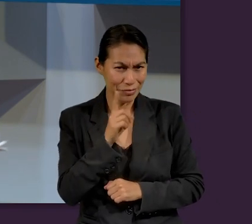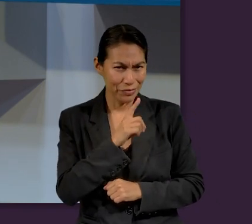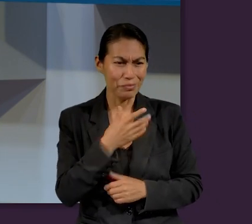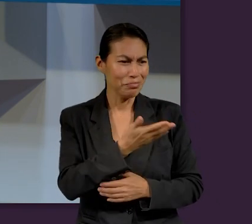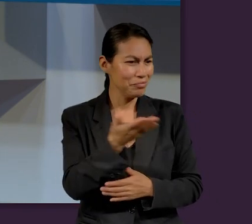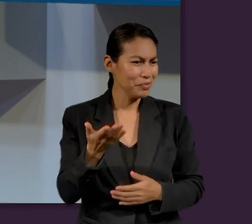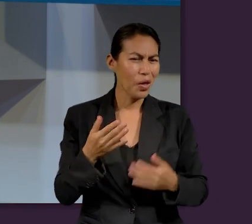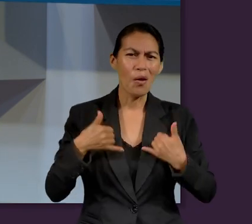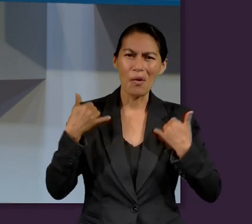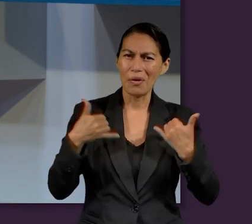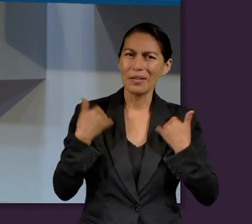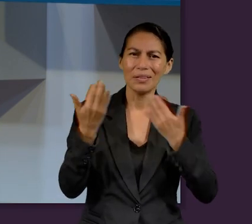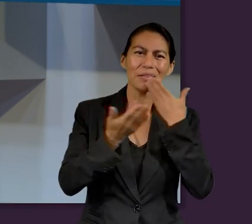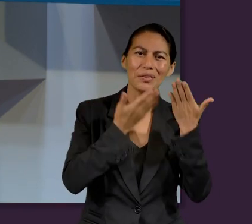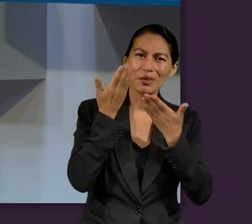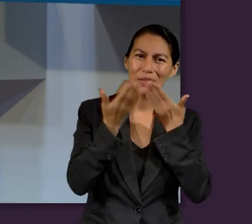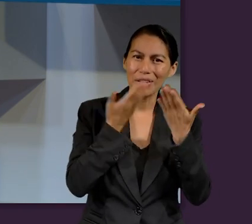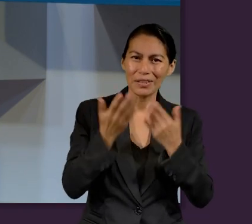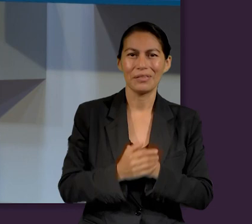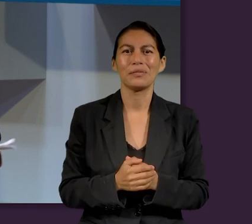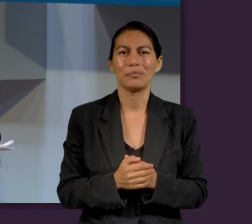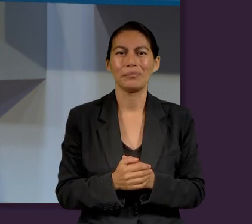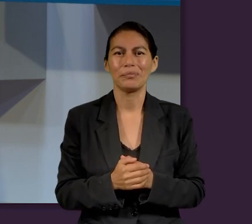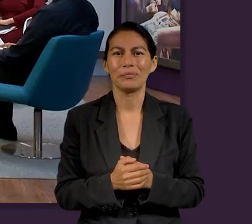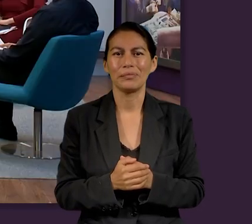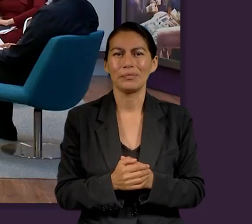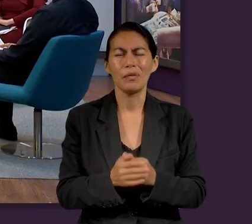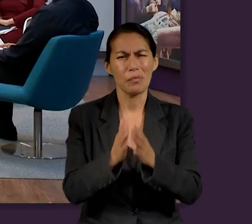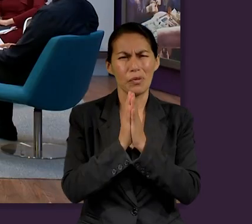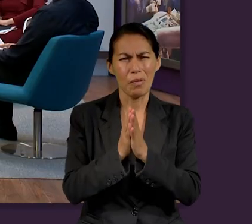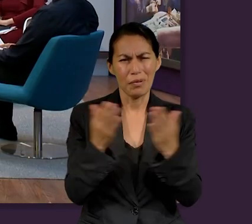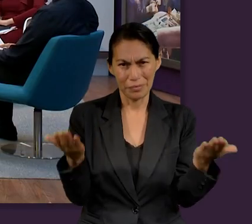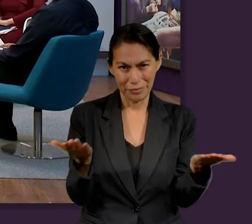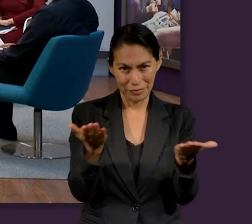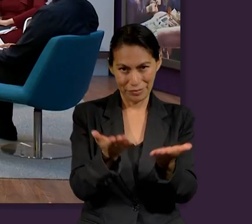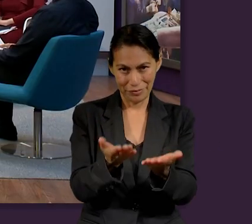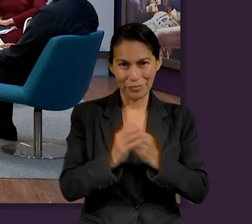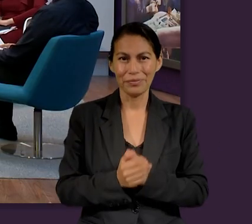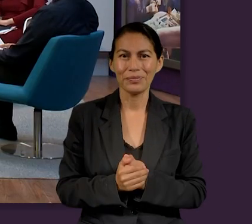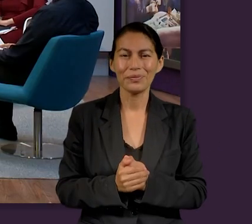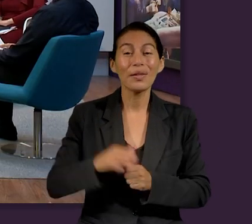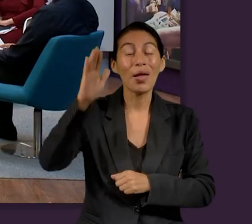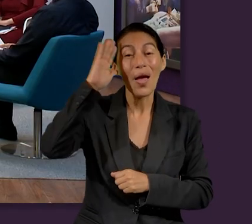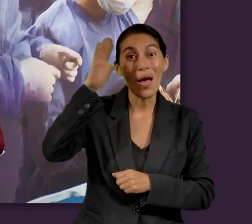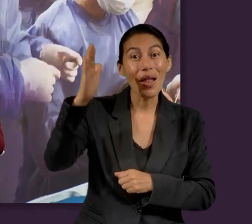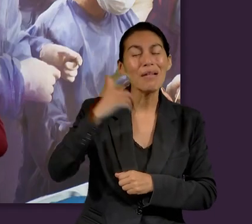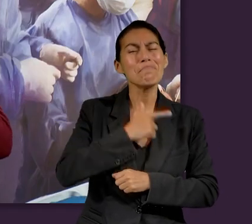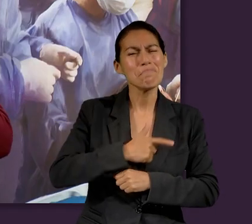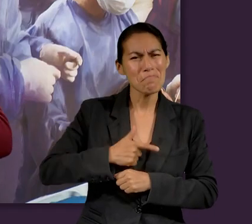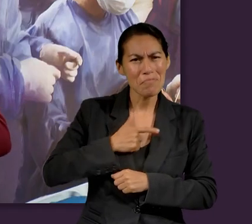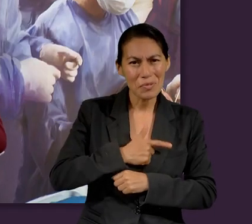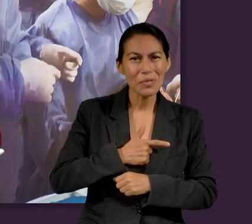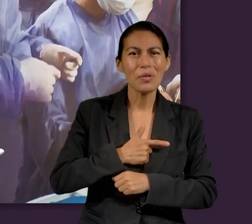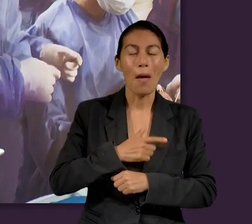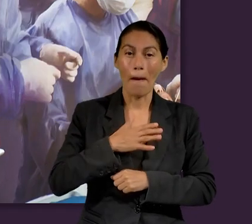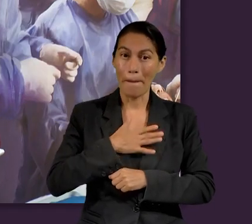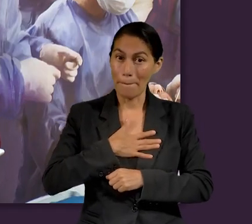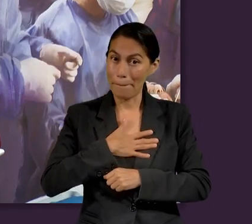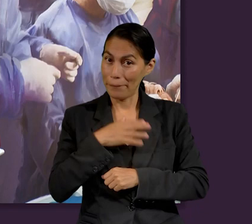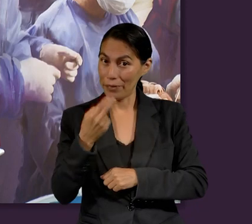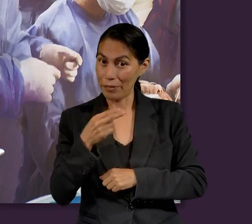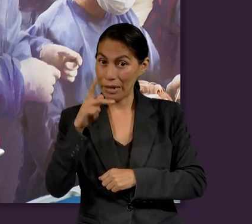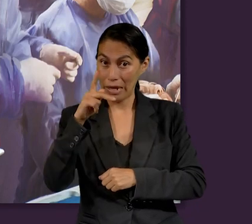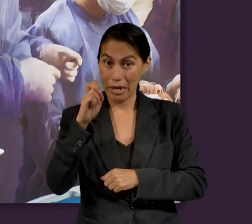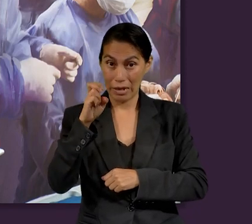solo, por supuesto. Vienen chicos, estudiantes. Por favor, preséntense. Hola, ¿qué tal? Mucho